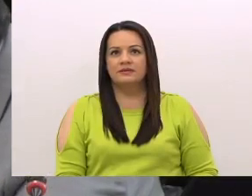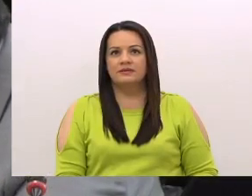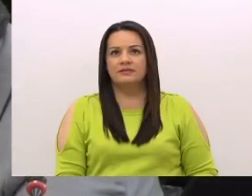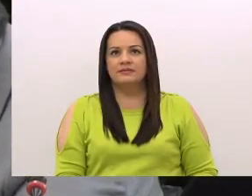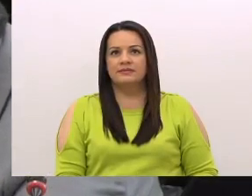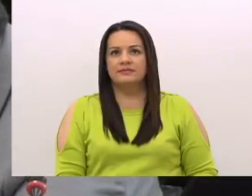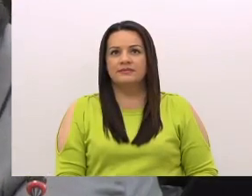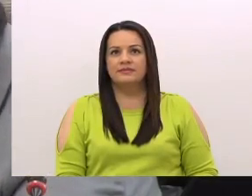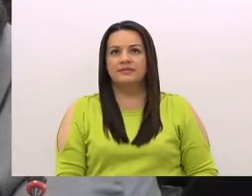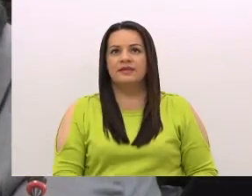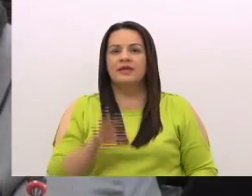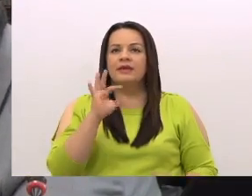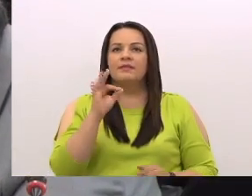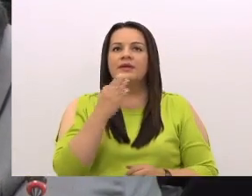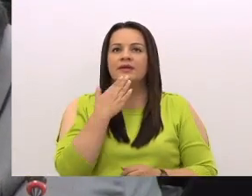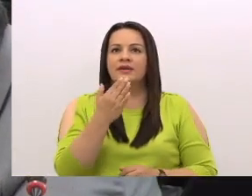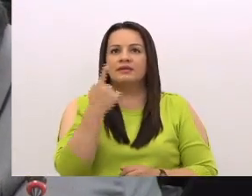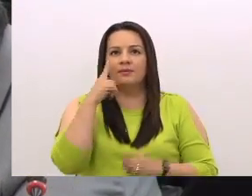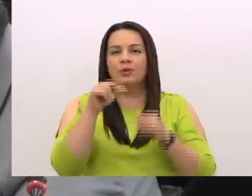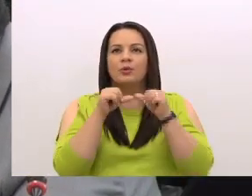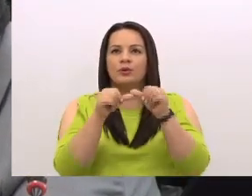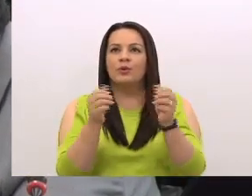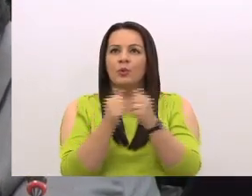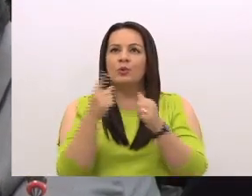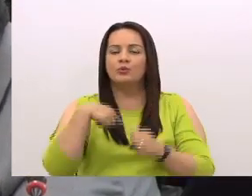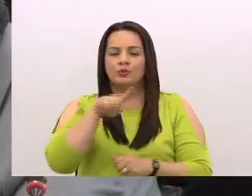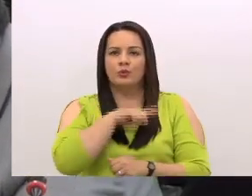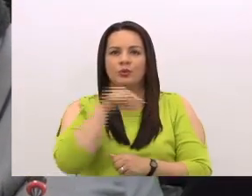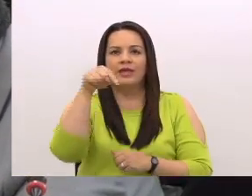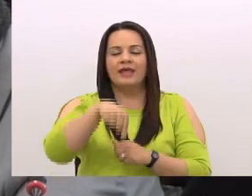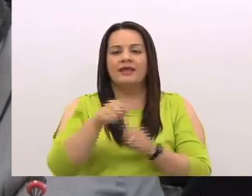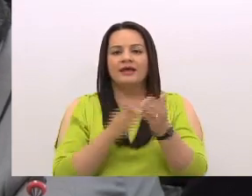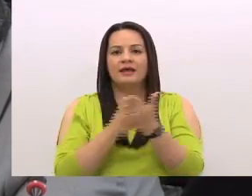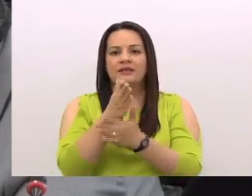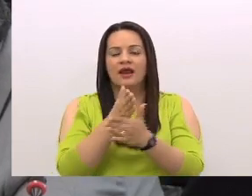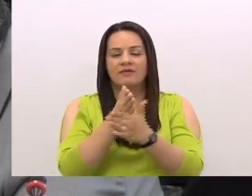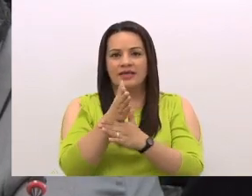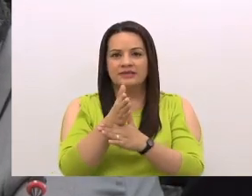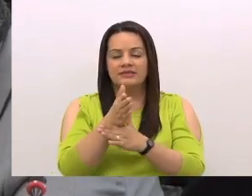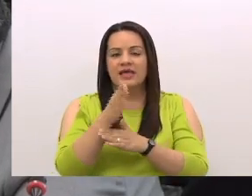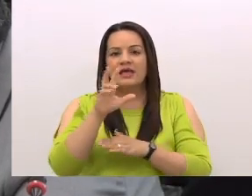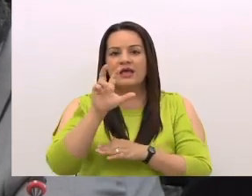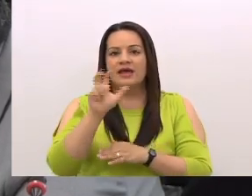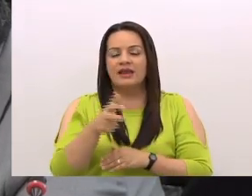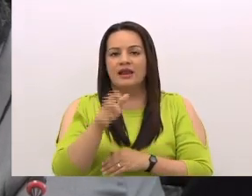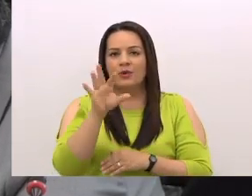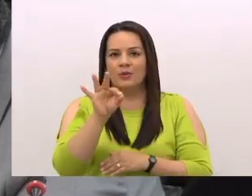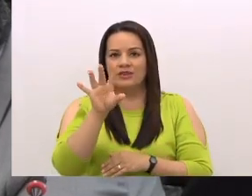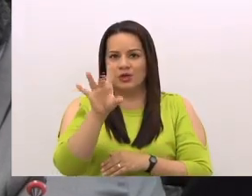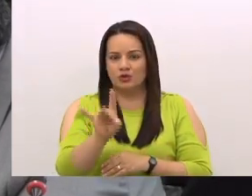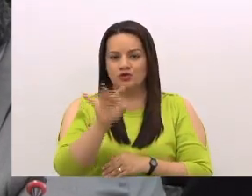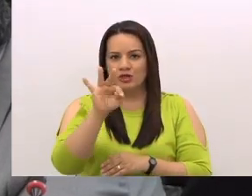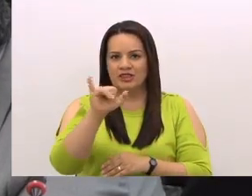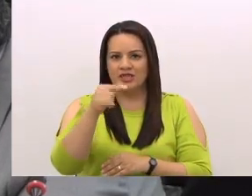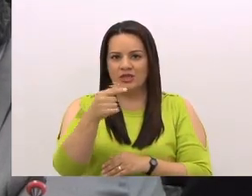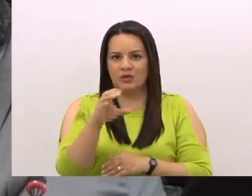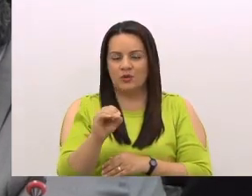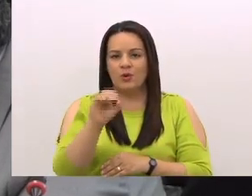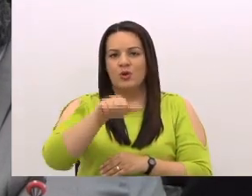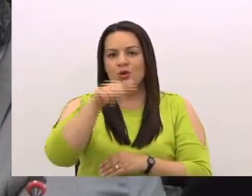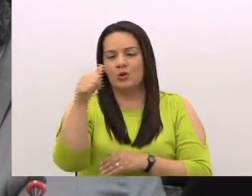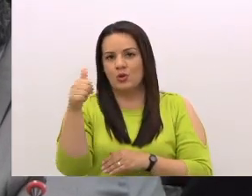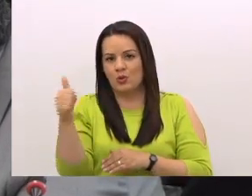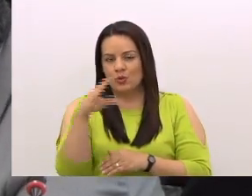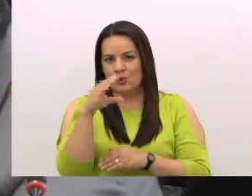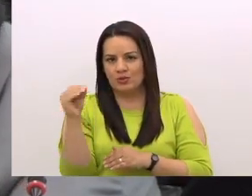Bien, gracias por continuar con nosotros aquí a través de Canal 98 de Tigo y demás plataformas donde